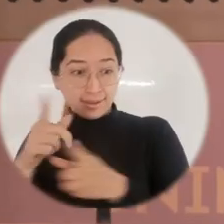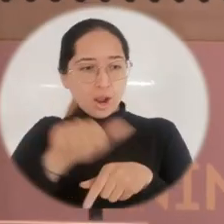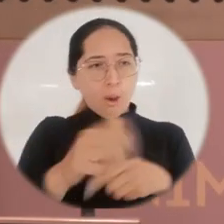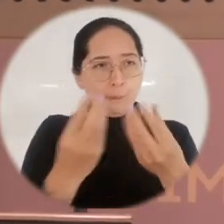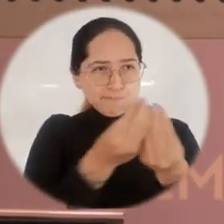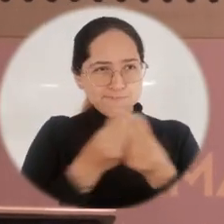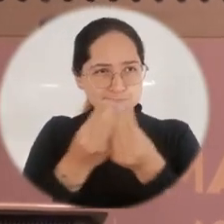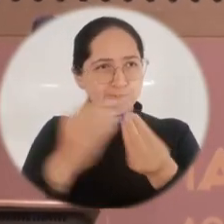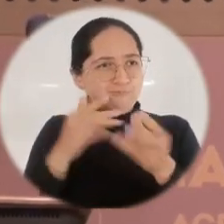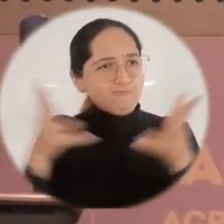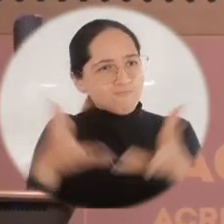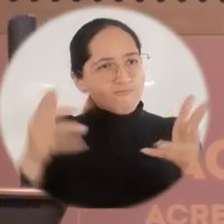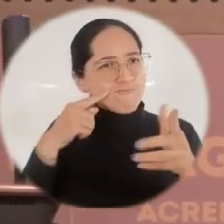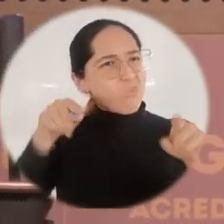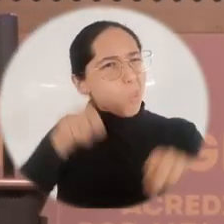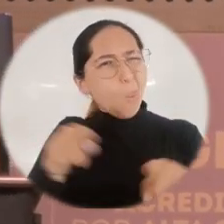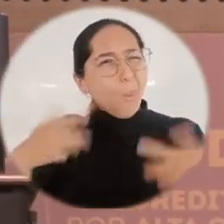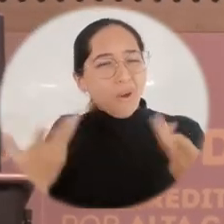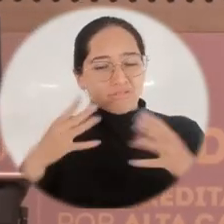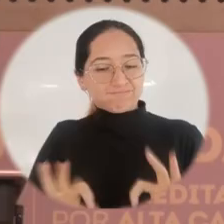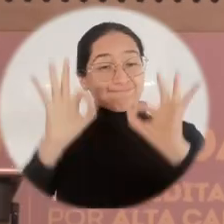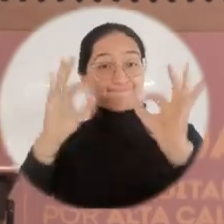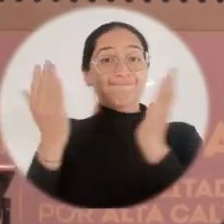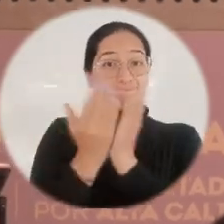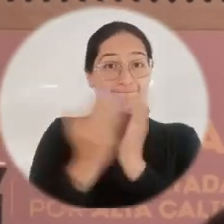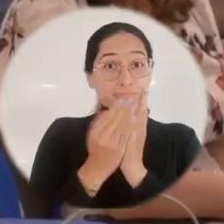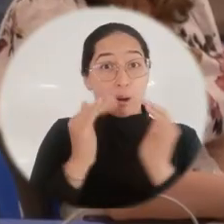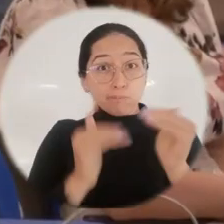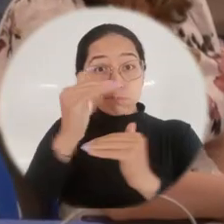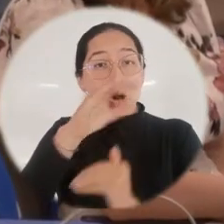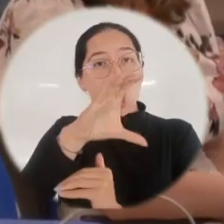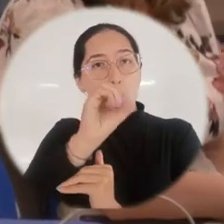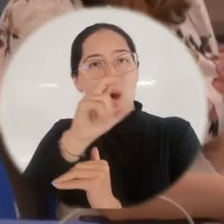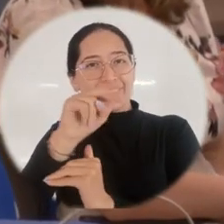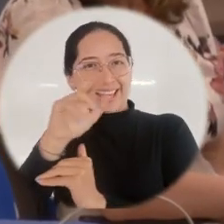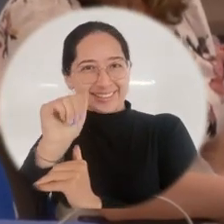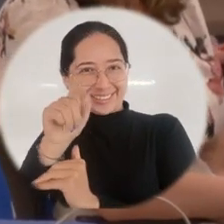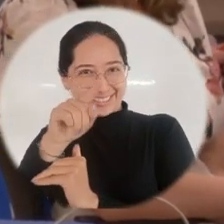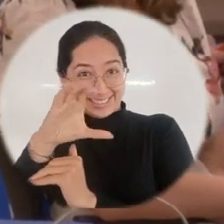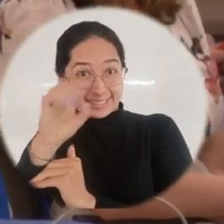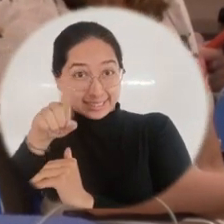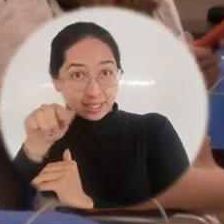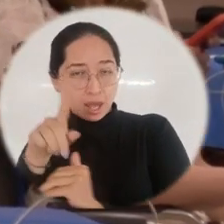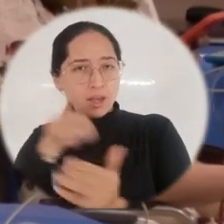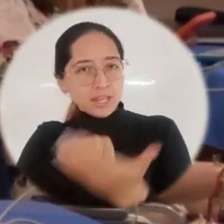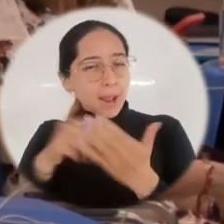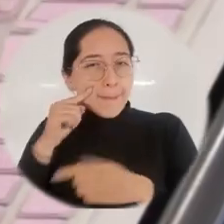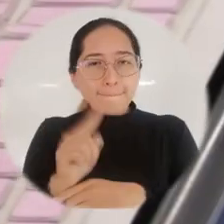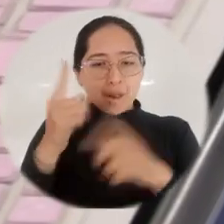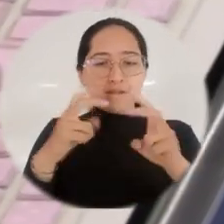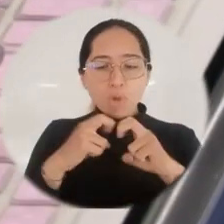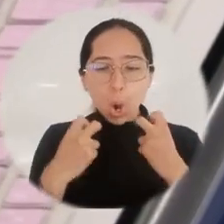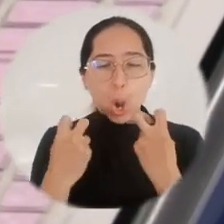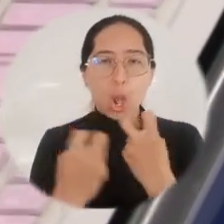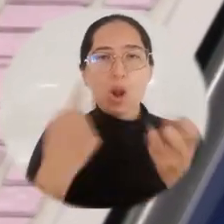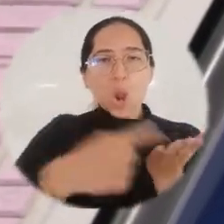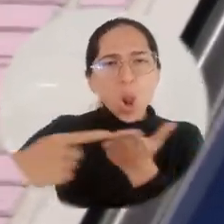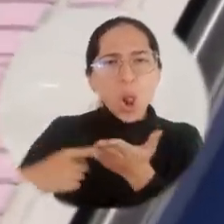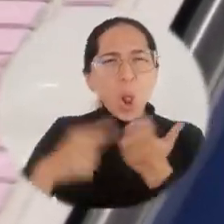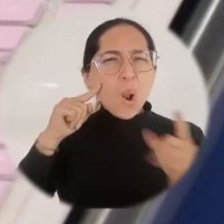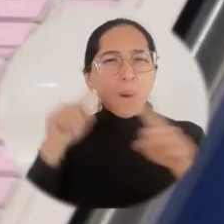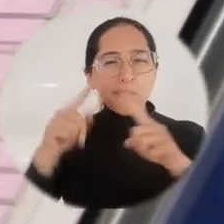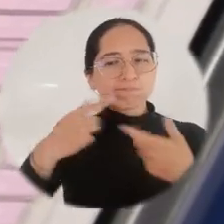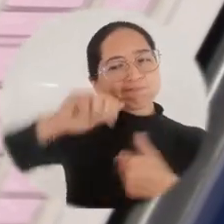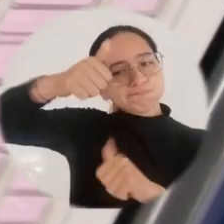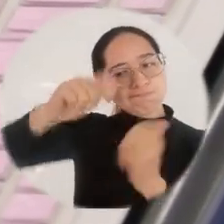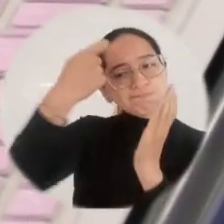CNA y la Comisión Nacional Intersectorial de Aseguramiento de la Calidad de la Educación Superior, CONACES, llevó a cabo la primera mesa ampliada de